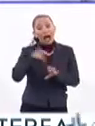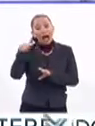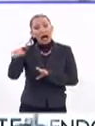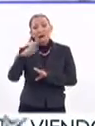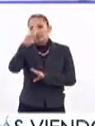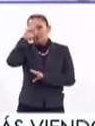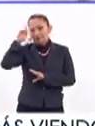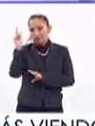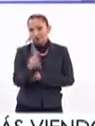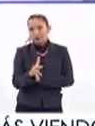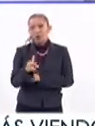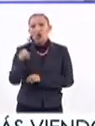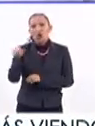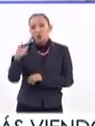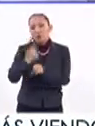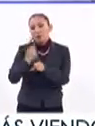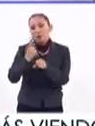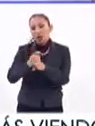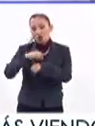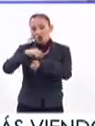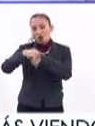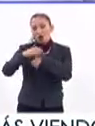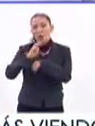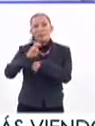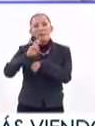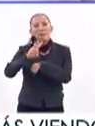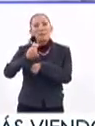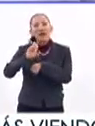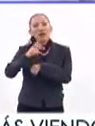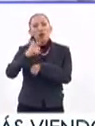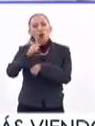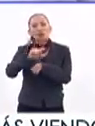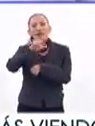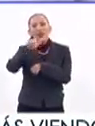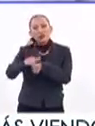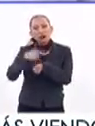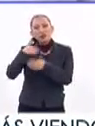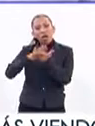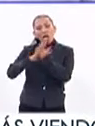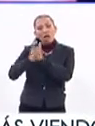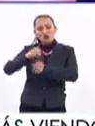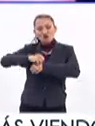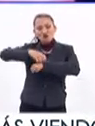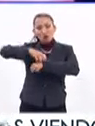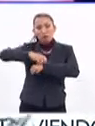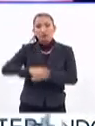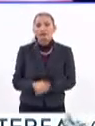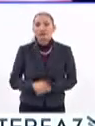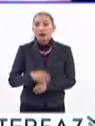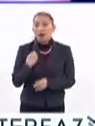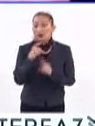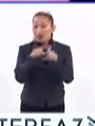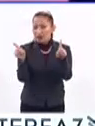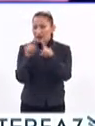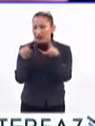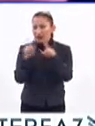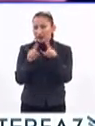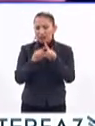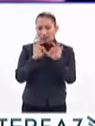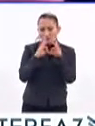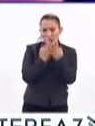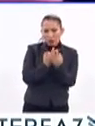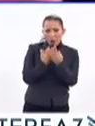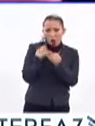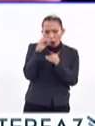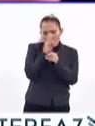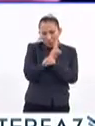causan primero las verrugas o los papilomas y ya después el desarrollo del tumor. De entre los múltiples serotipos